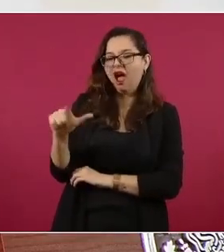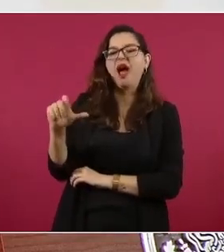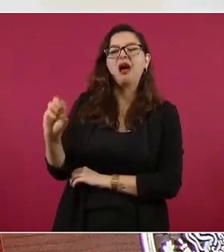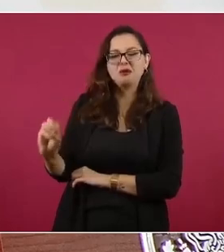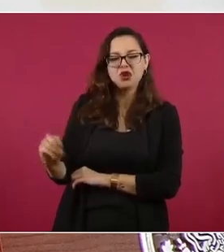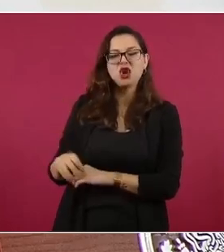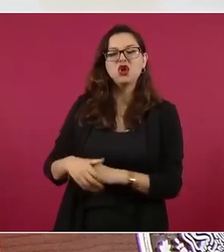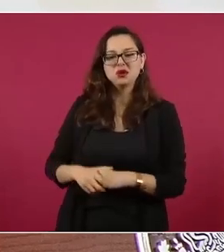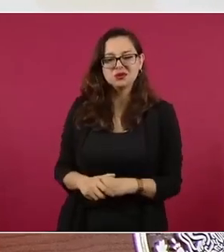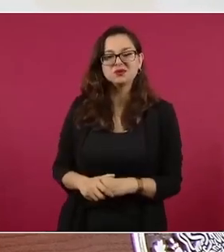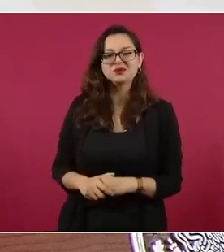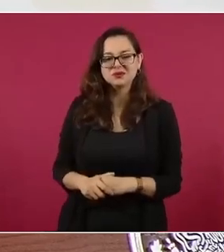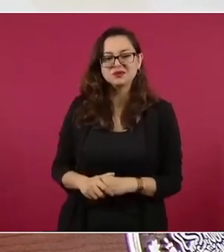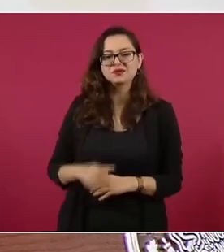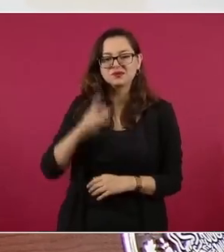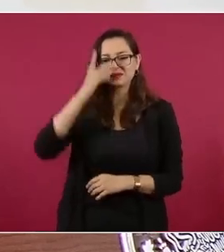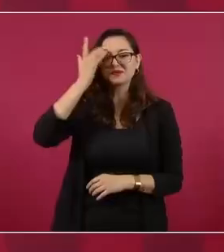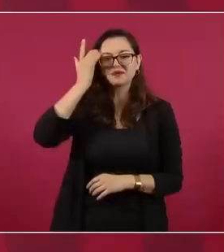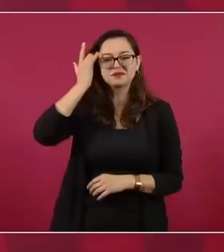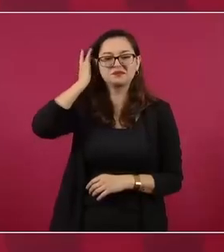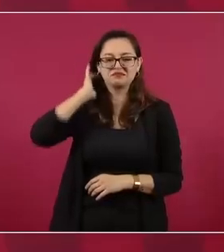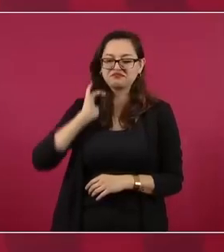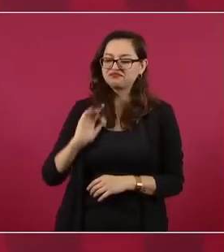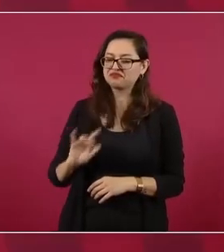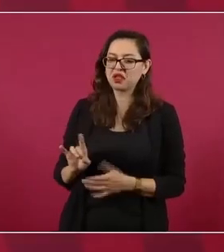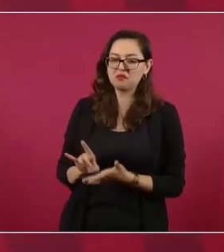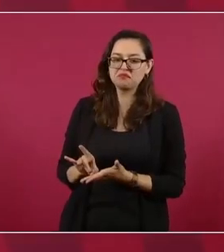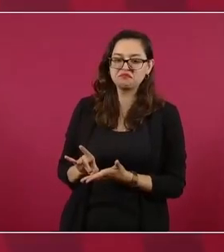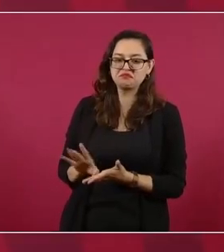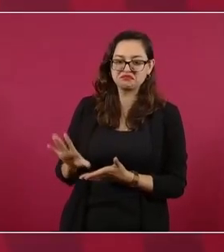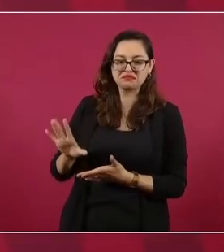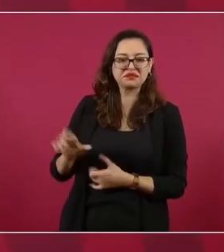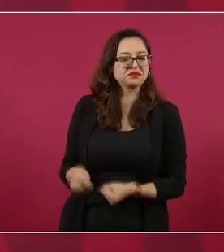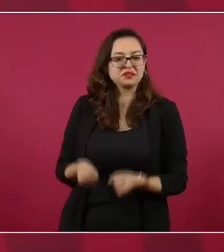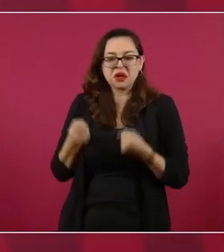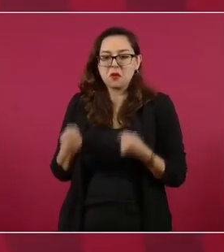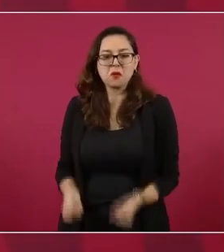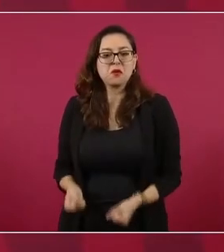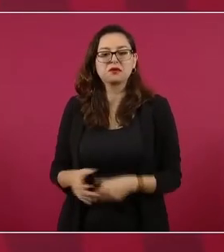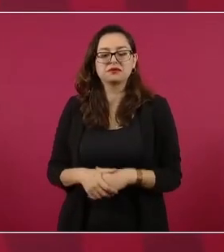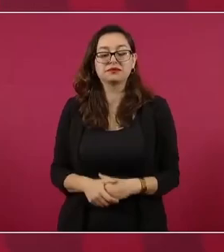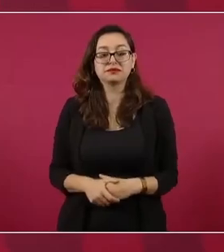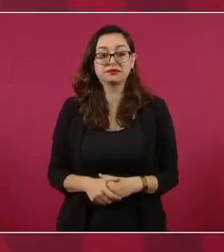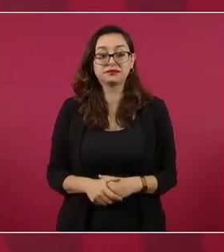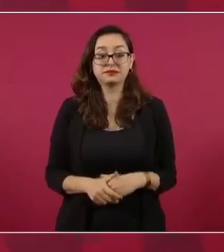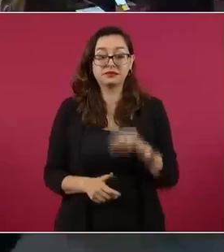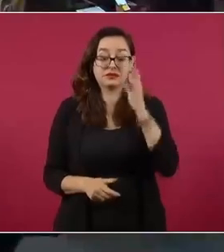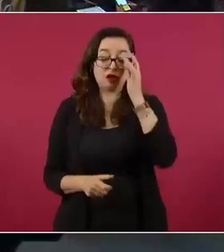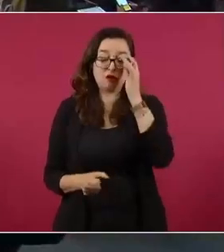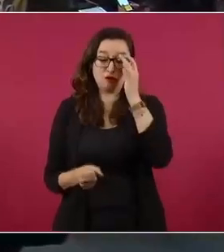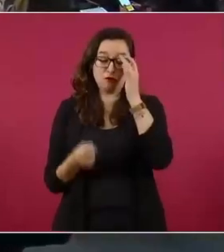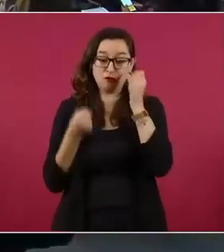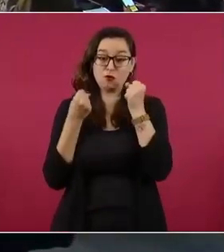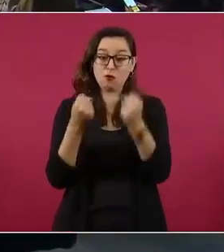el de Tepetitán, y fue durísimo,